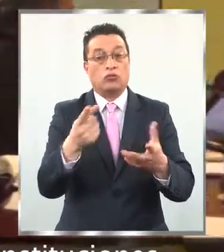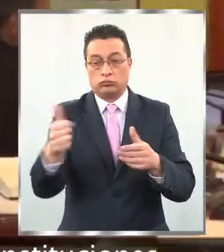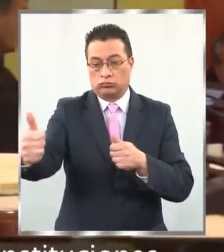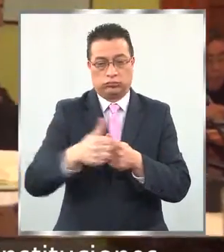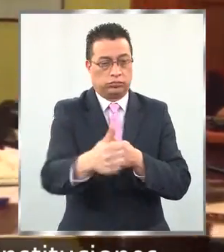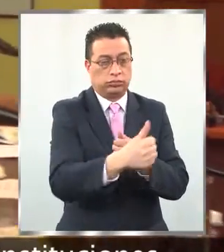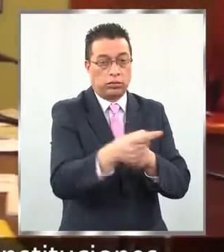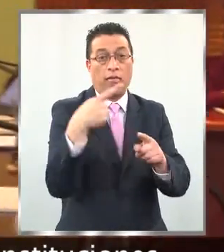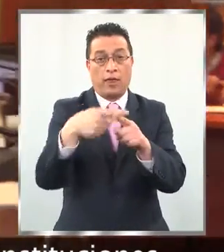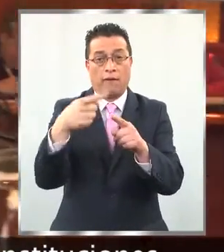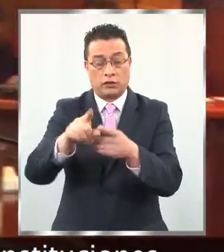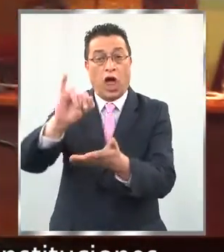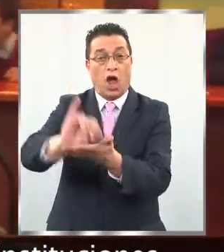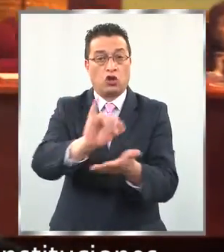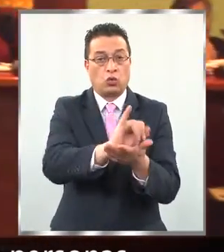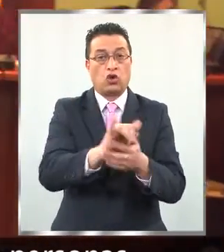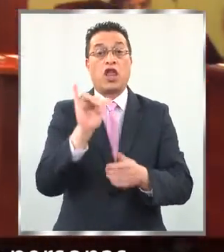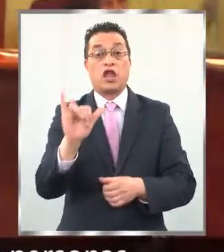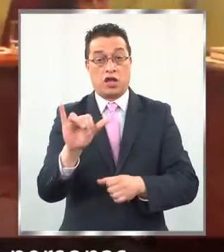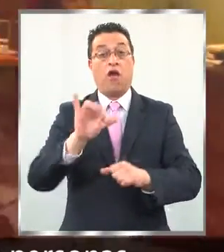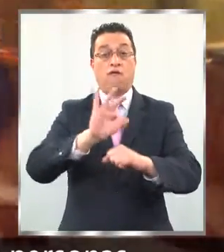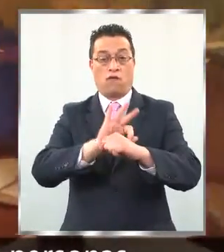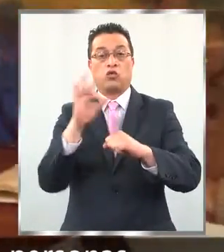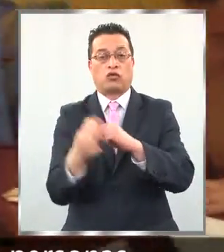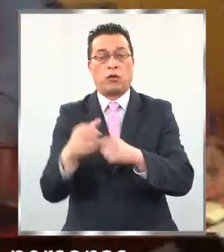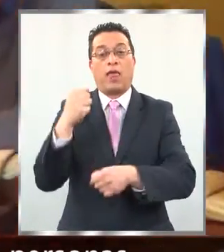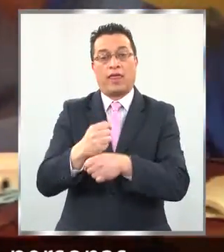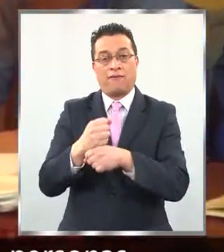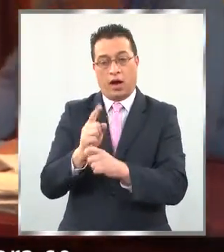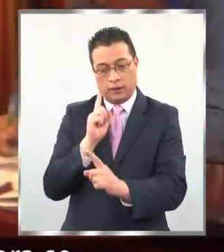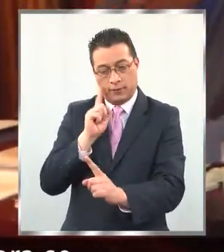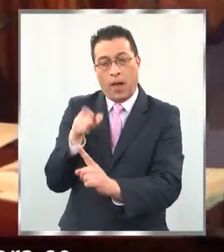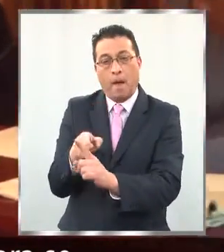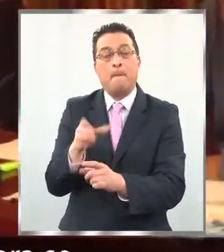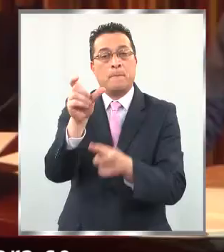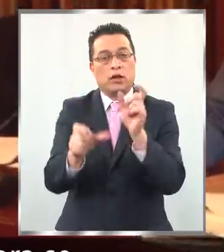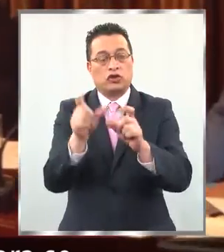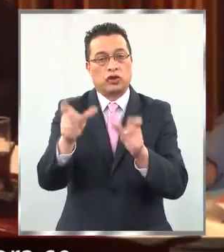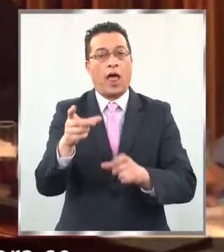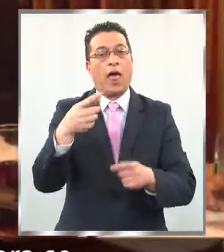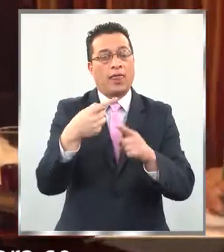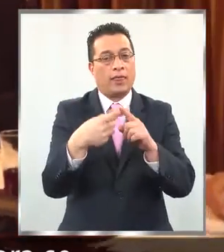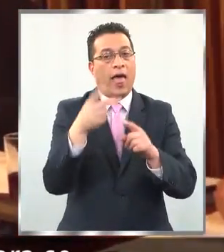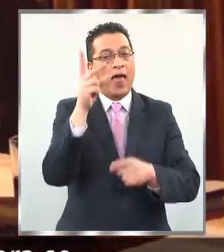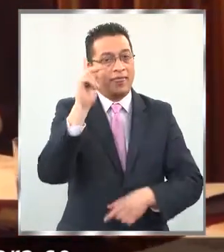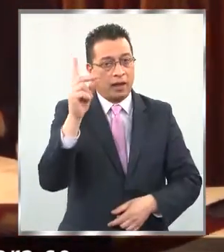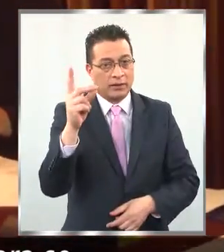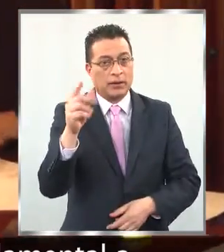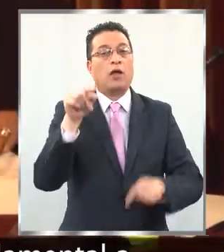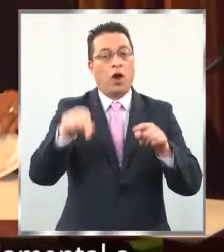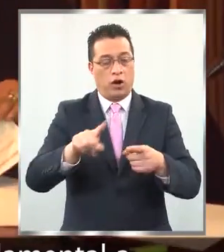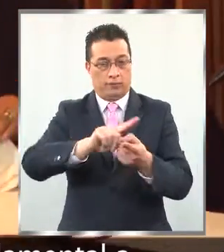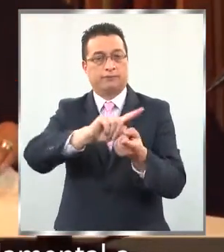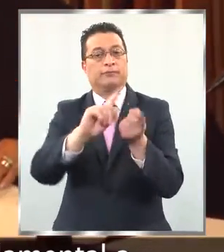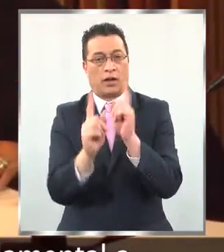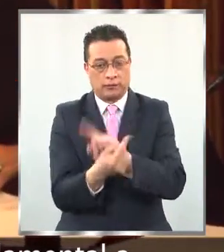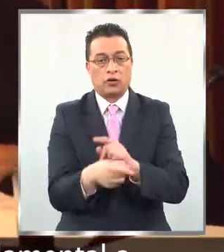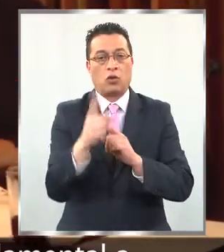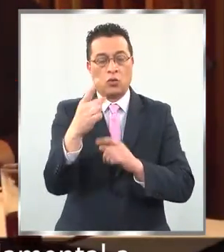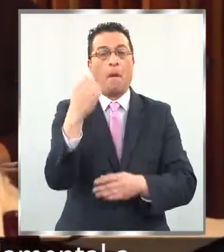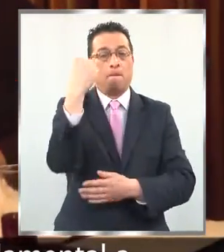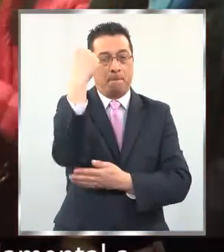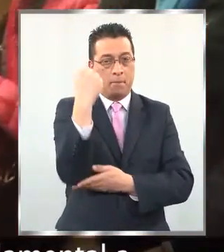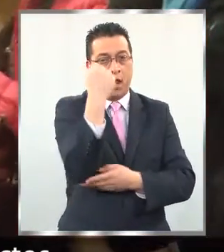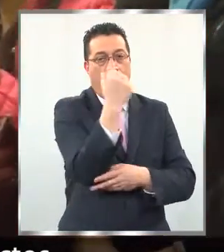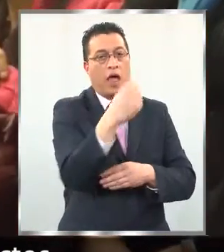instancia integrada por diversas instituciones y fundaciones que trabajan con personas con discapacidad y que ahora se transformarán en un pilar